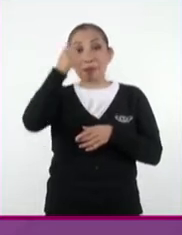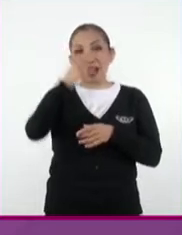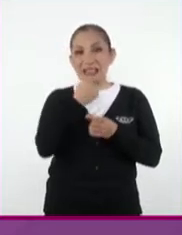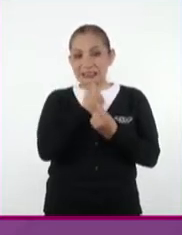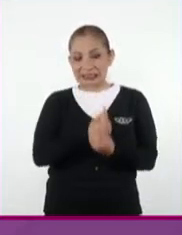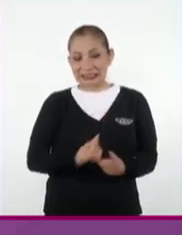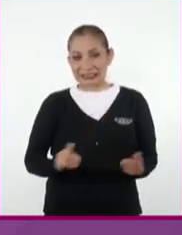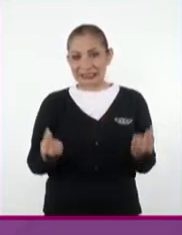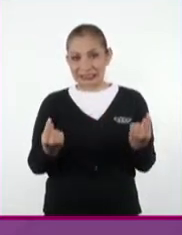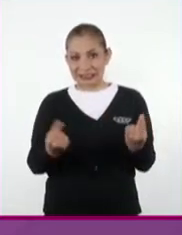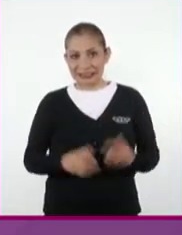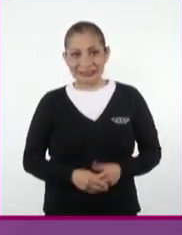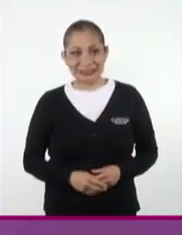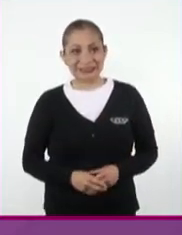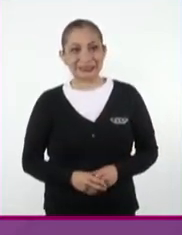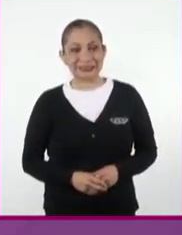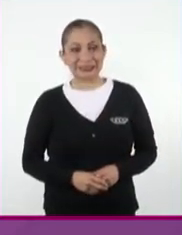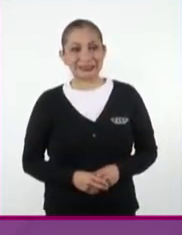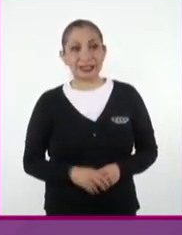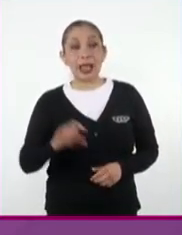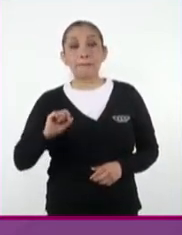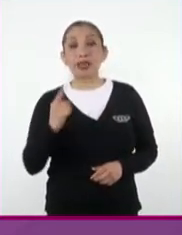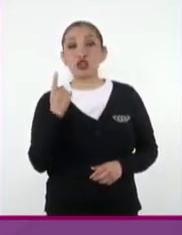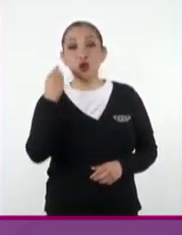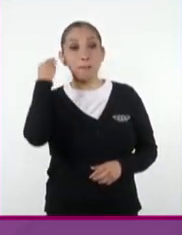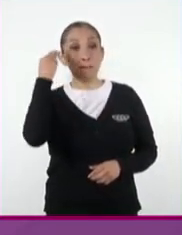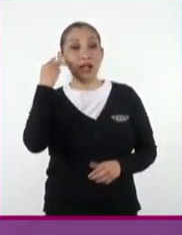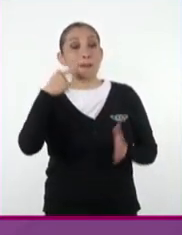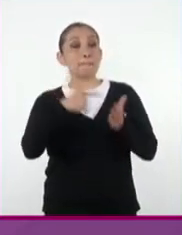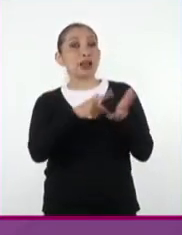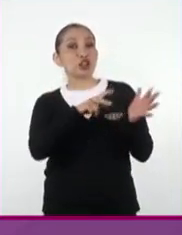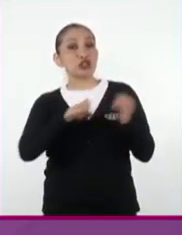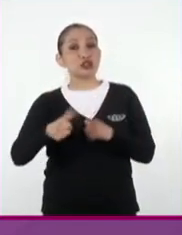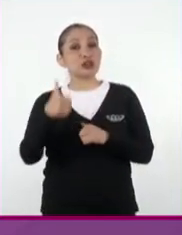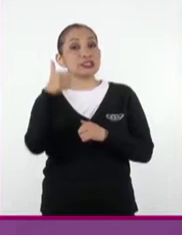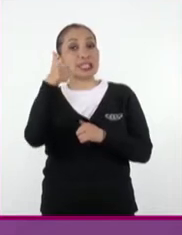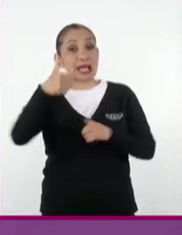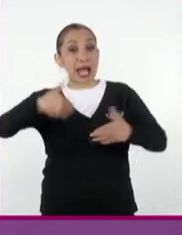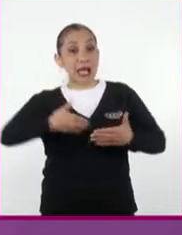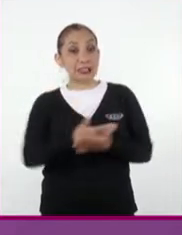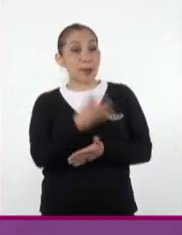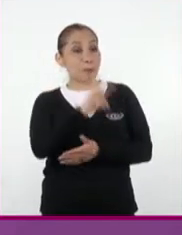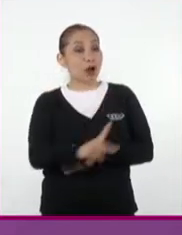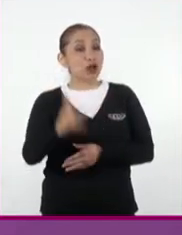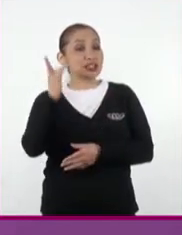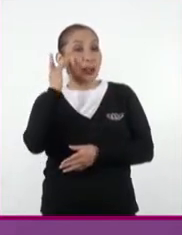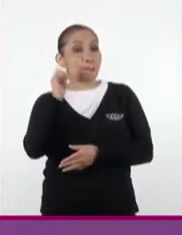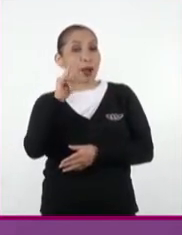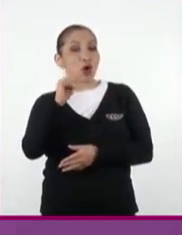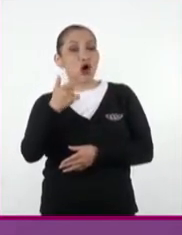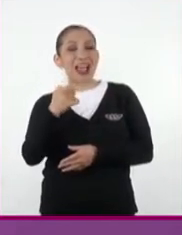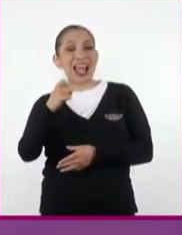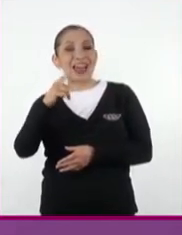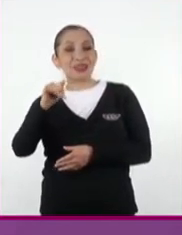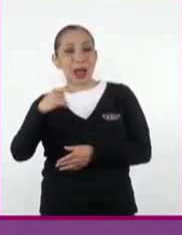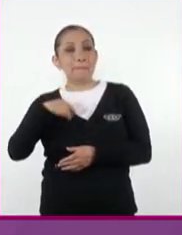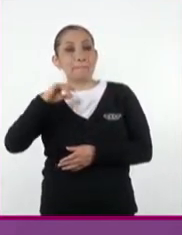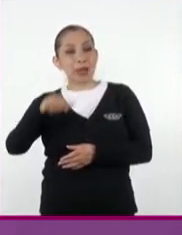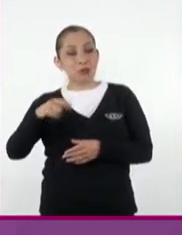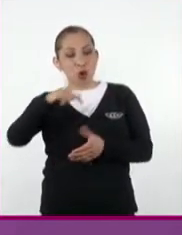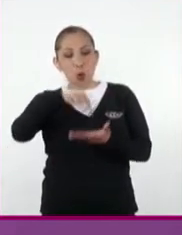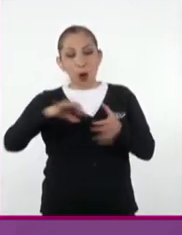infancia. En 21 de marzo de 1806, nací en el pueblo de San Pablo Gelatao, de la